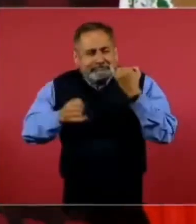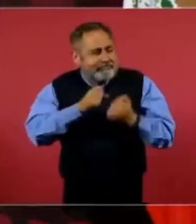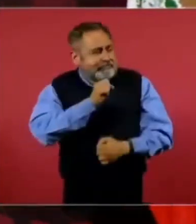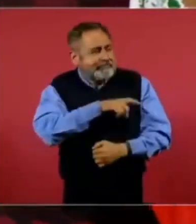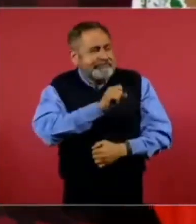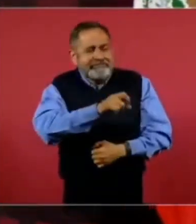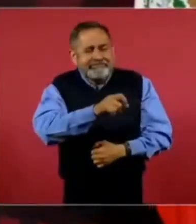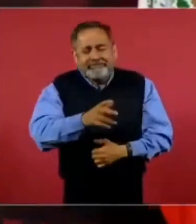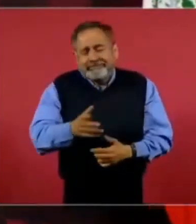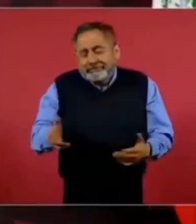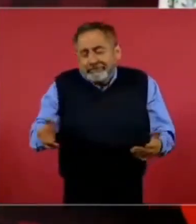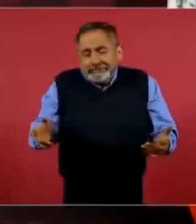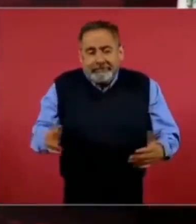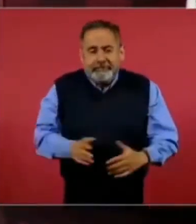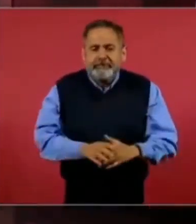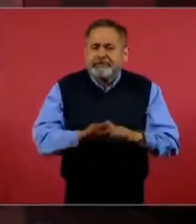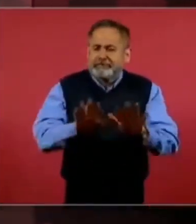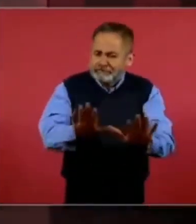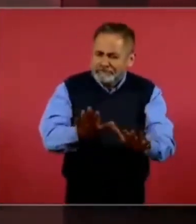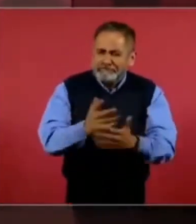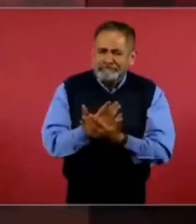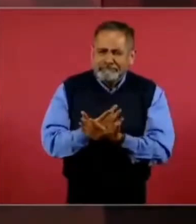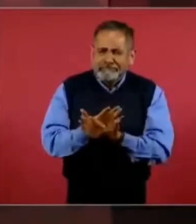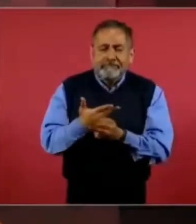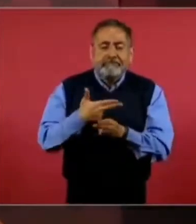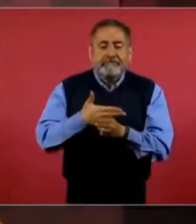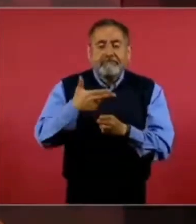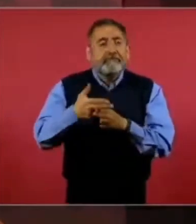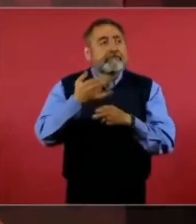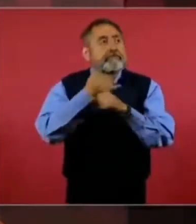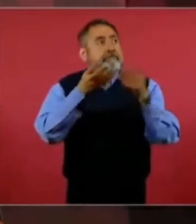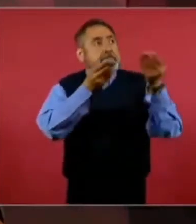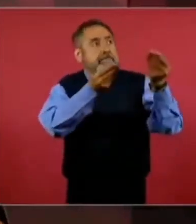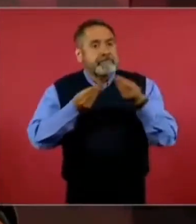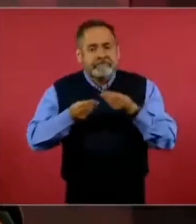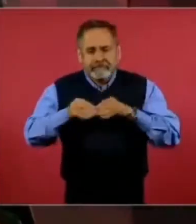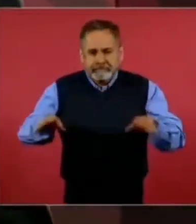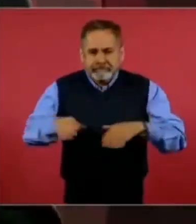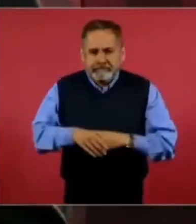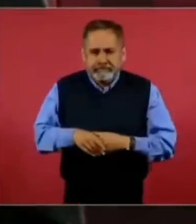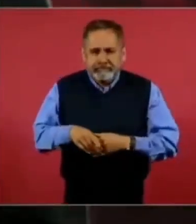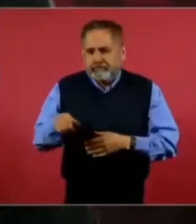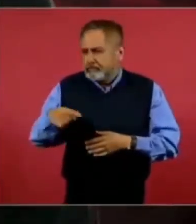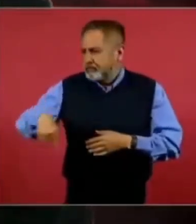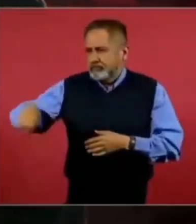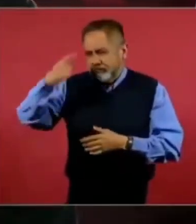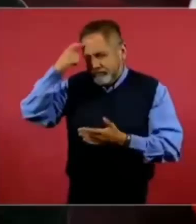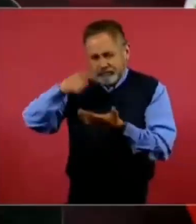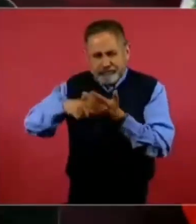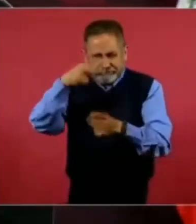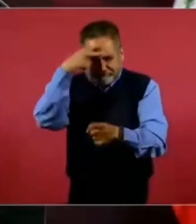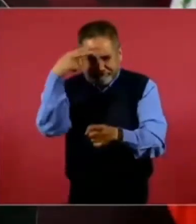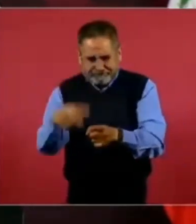Entonces, vamos a esperar la información. Ustedes, y yo creo que los mexicanos saben bien,